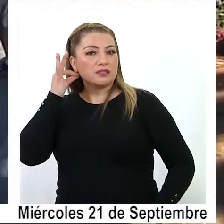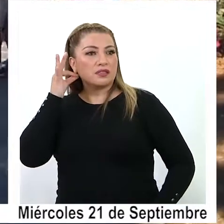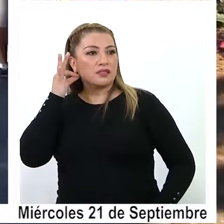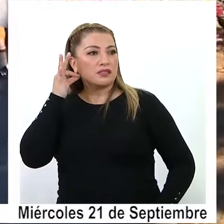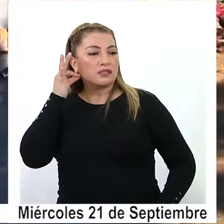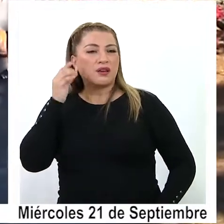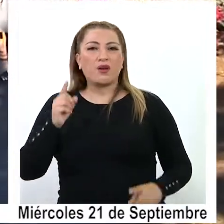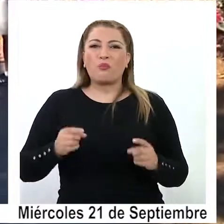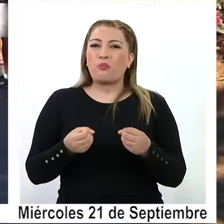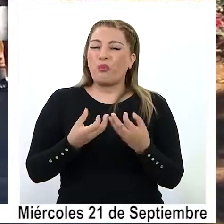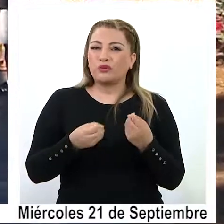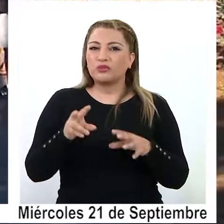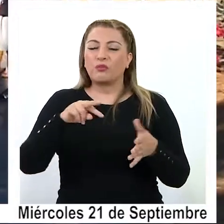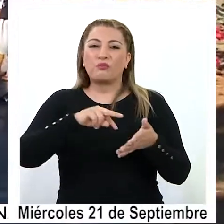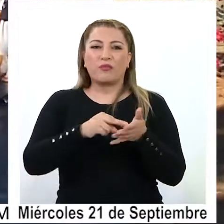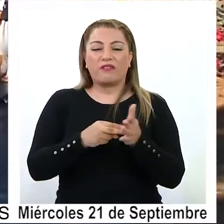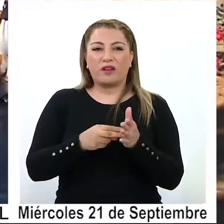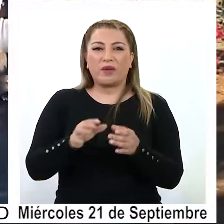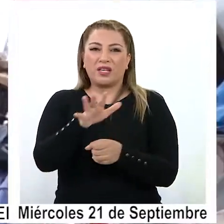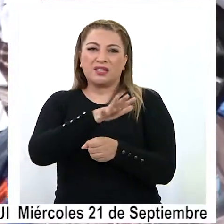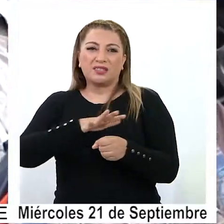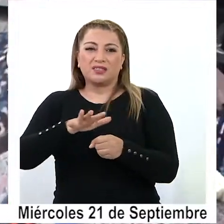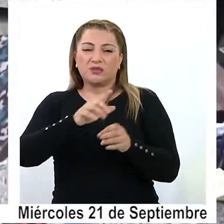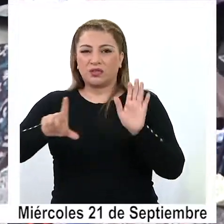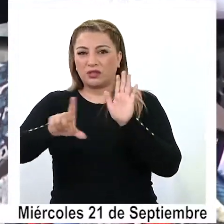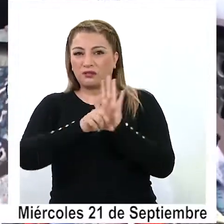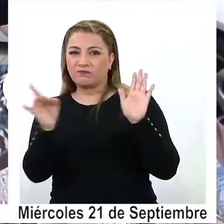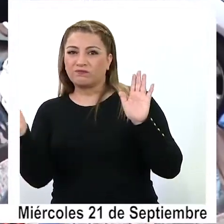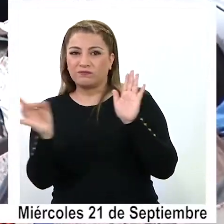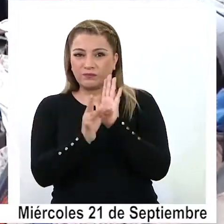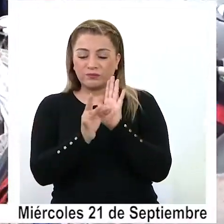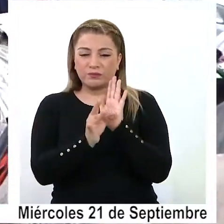incivilidades y hechos delictuales.